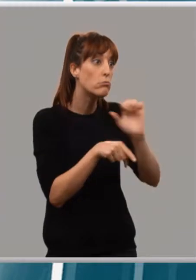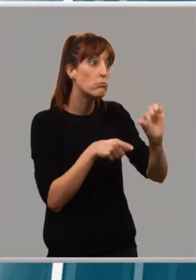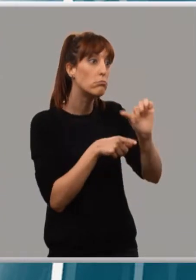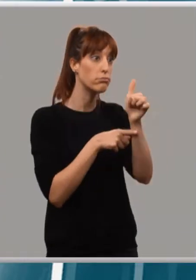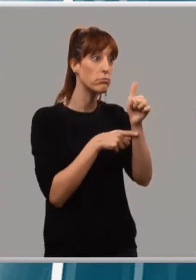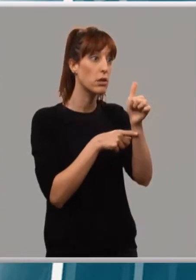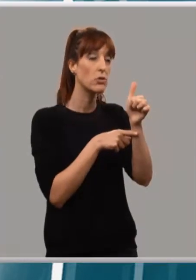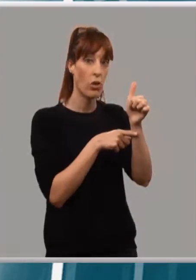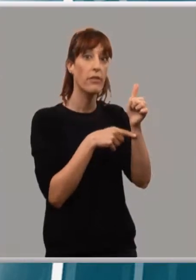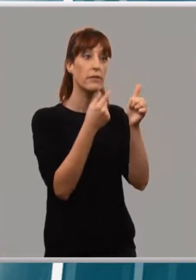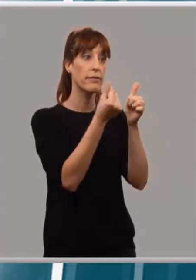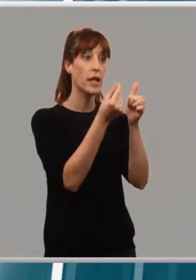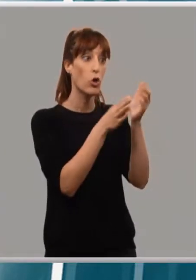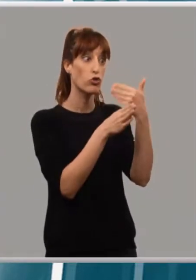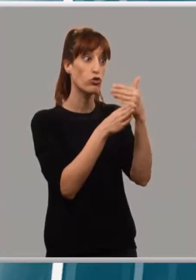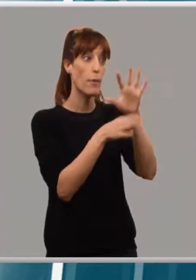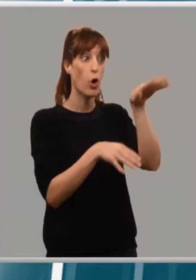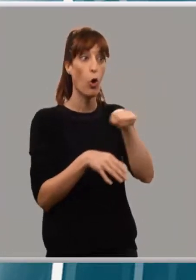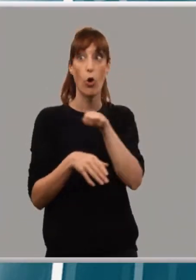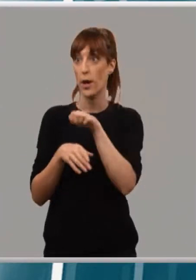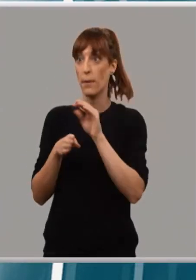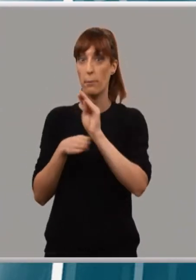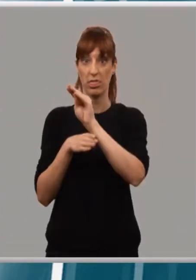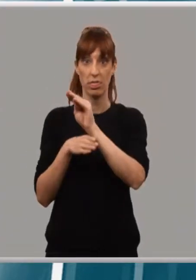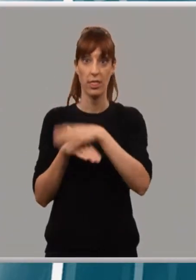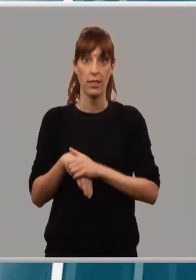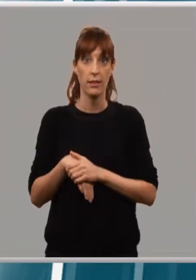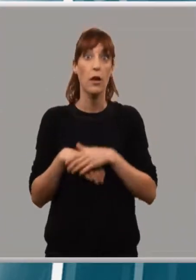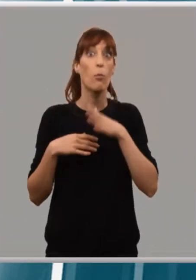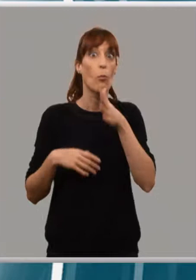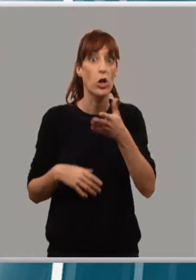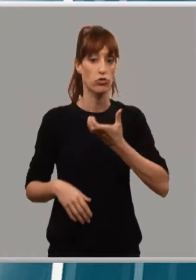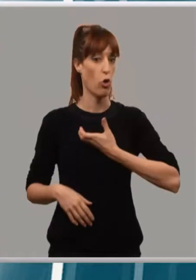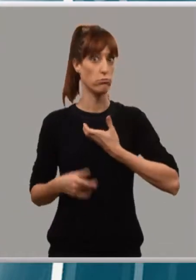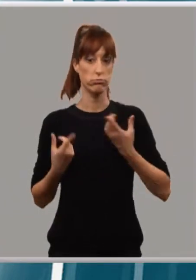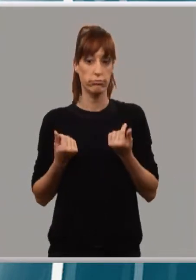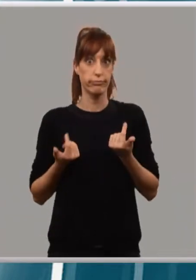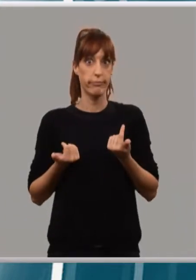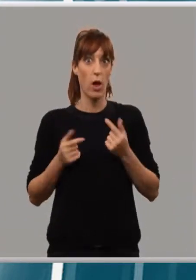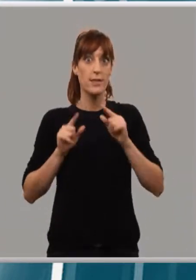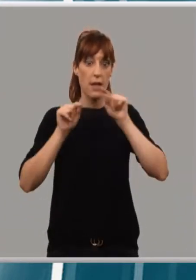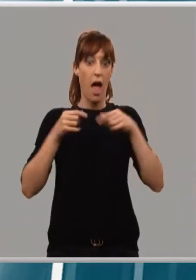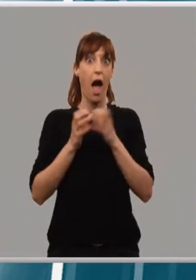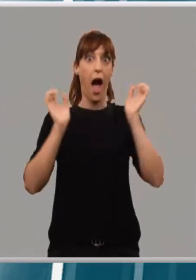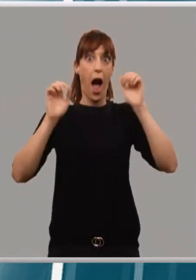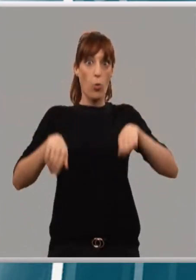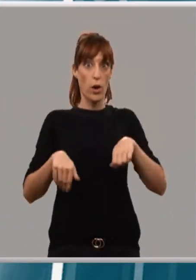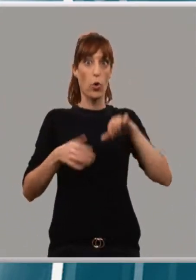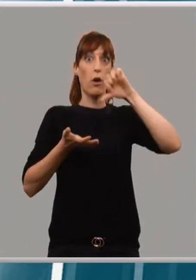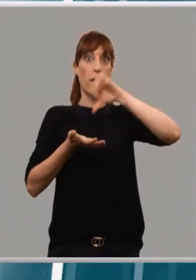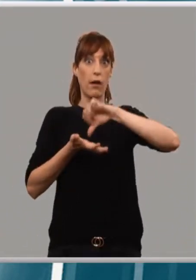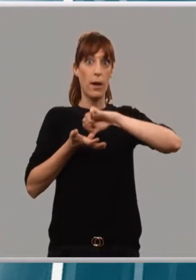ahí los fondos. De ahí que el gobierno no renuncie al acuerdo con el Ayuntamiento de la Capital y espere firmarlo en noviembre.